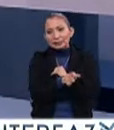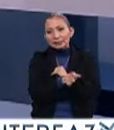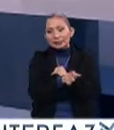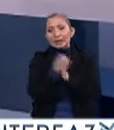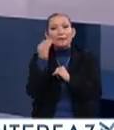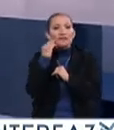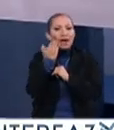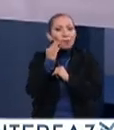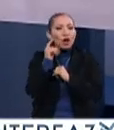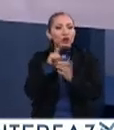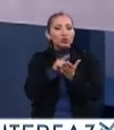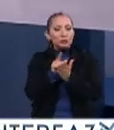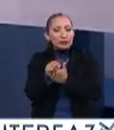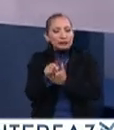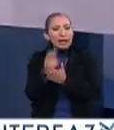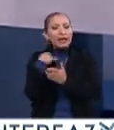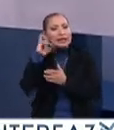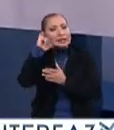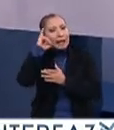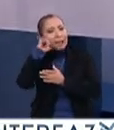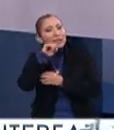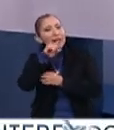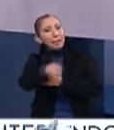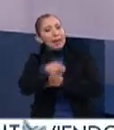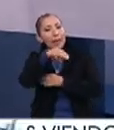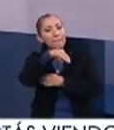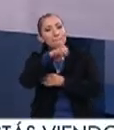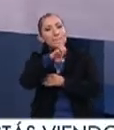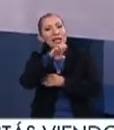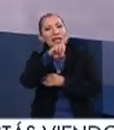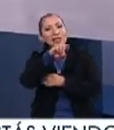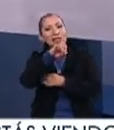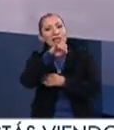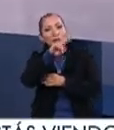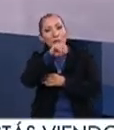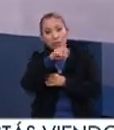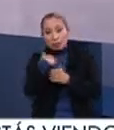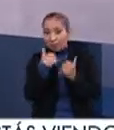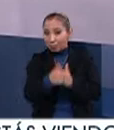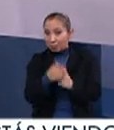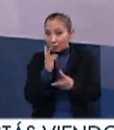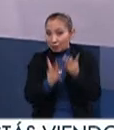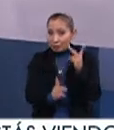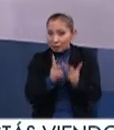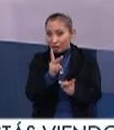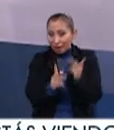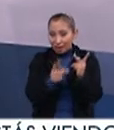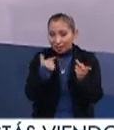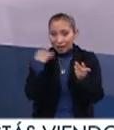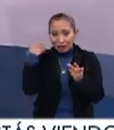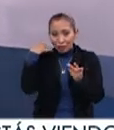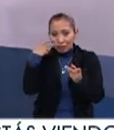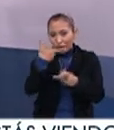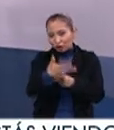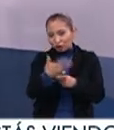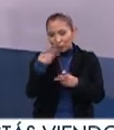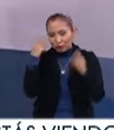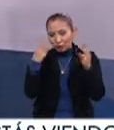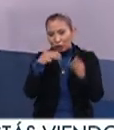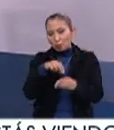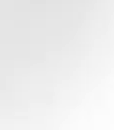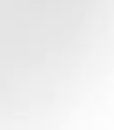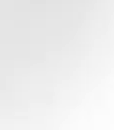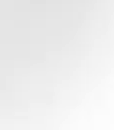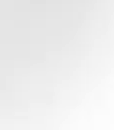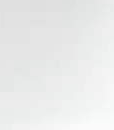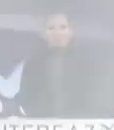en Facebook, Twitter, Instagram, también en Medium, y pues no se vayan, estamos platicando en Tacuba 8 del Museo Nacional de